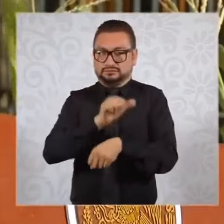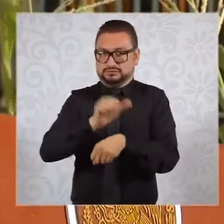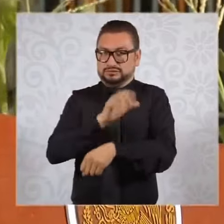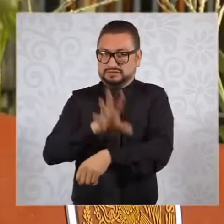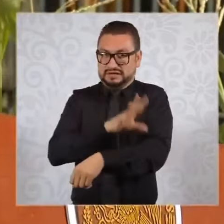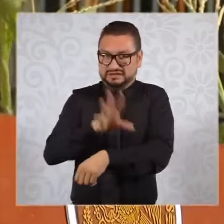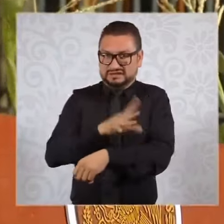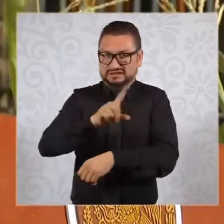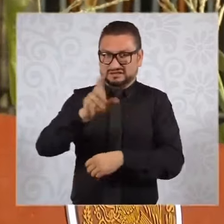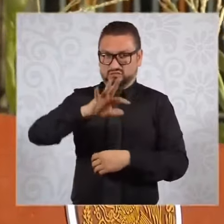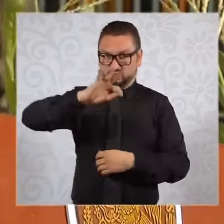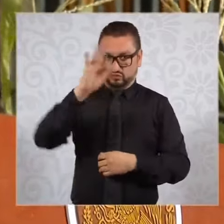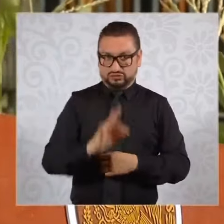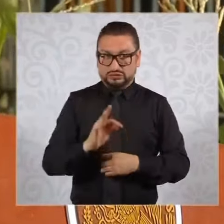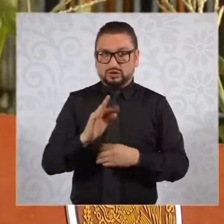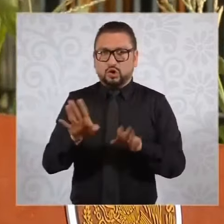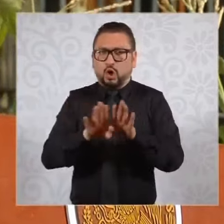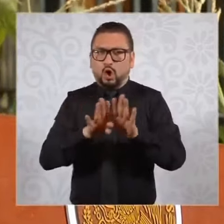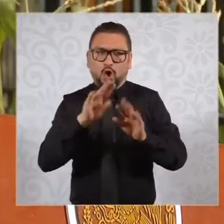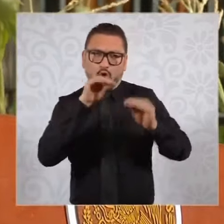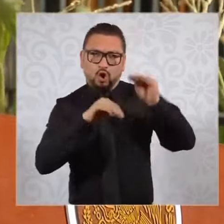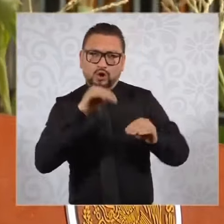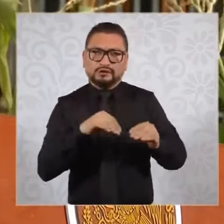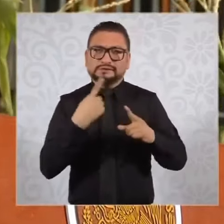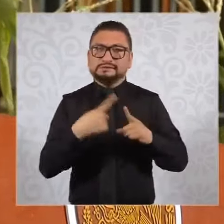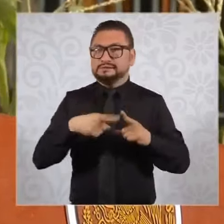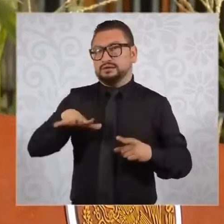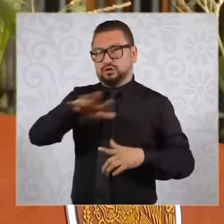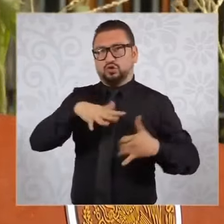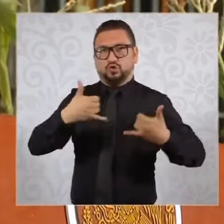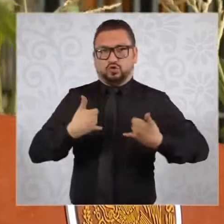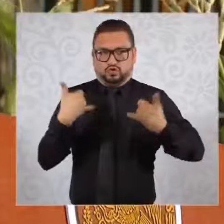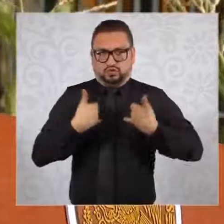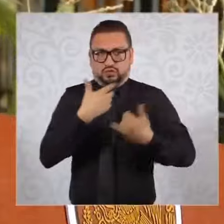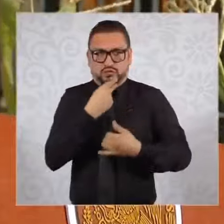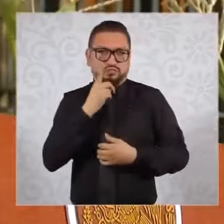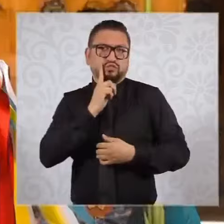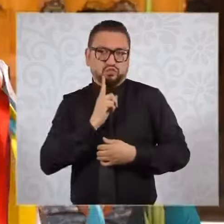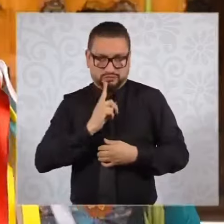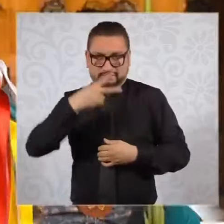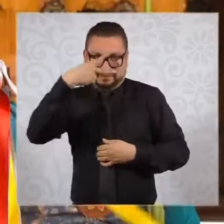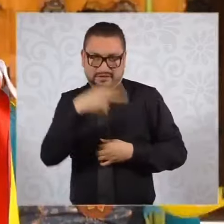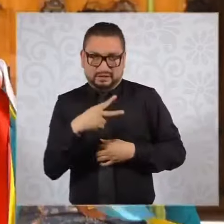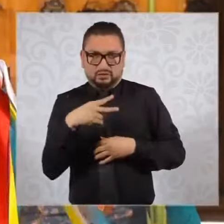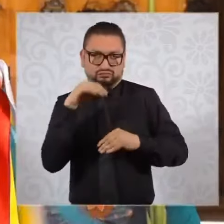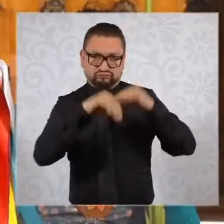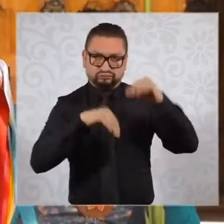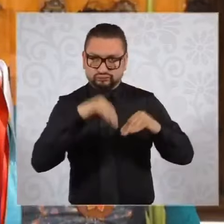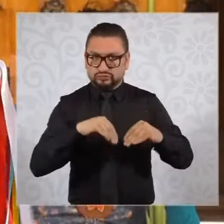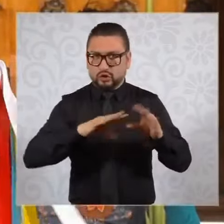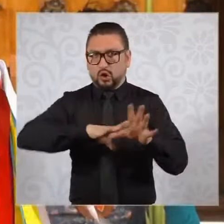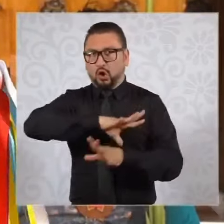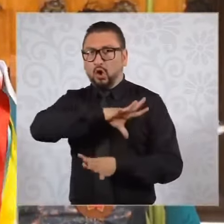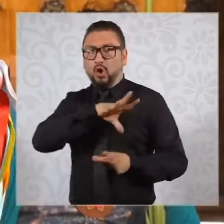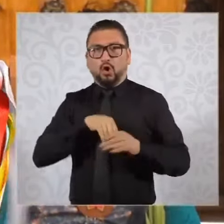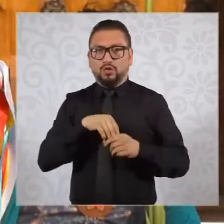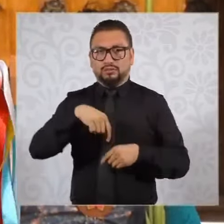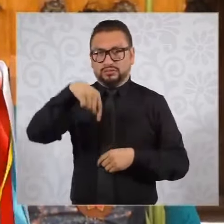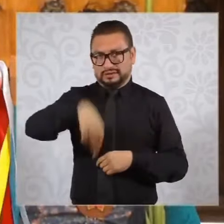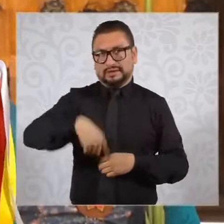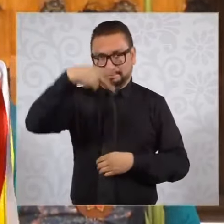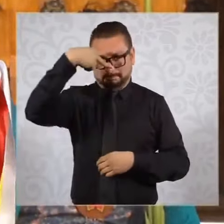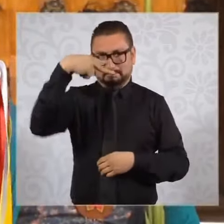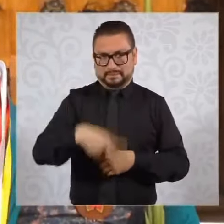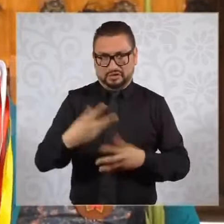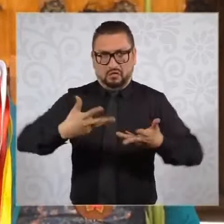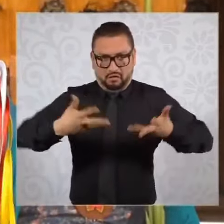% diseñado por jóvenes mexicanos y mexicanas y ensamblado totalmente en nuestro